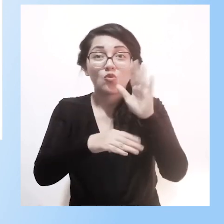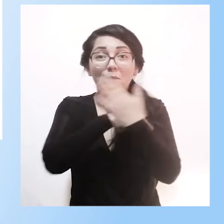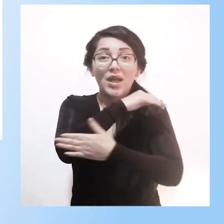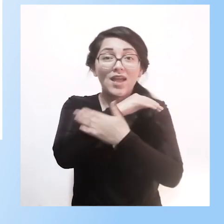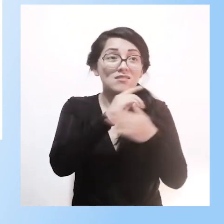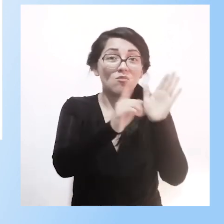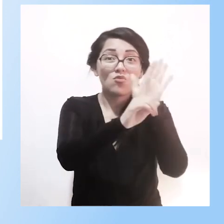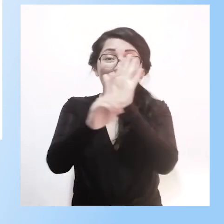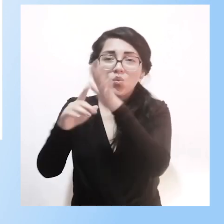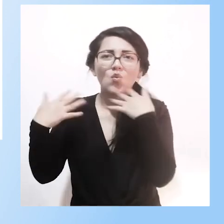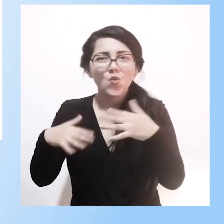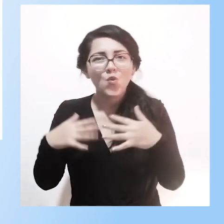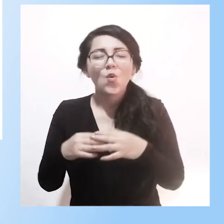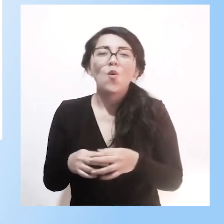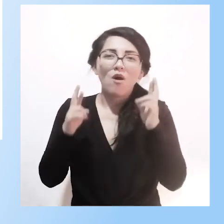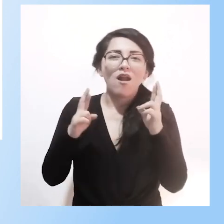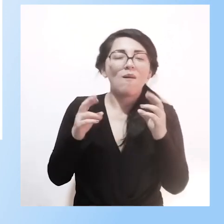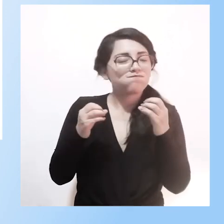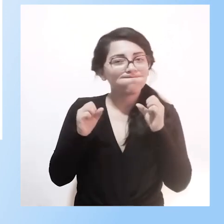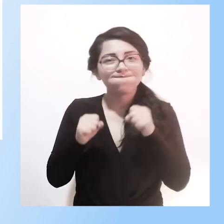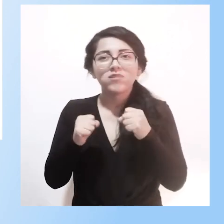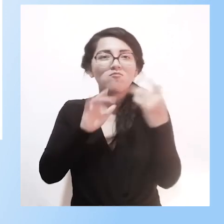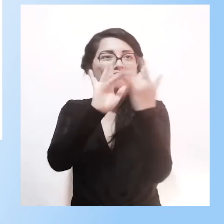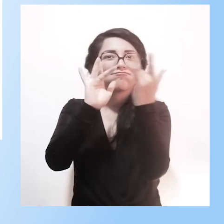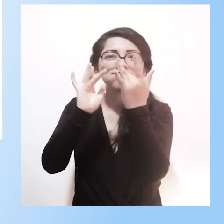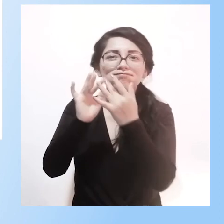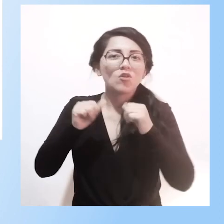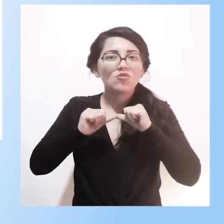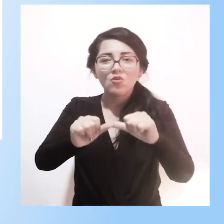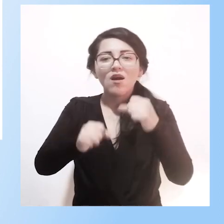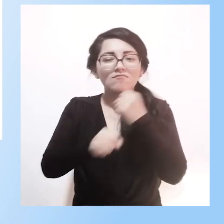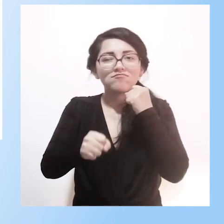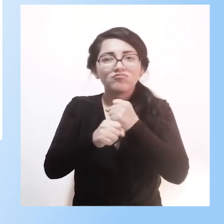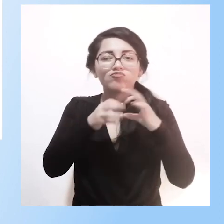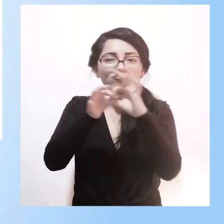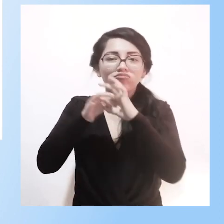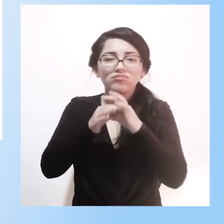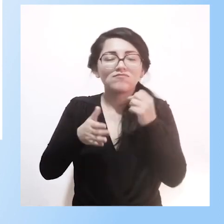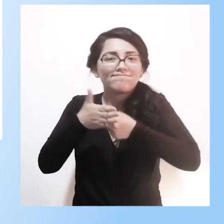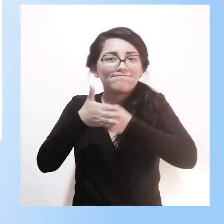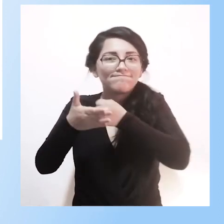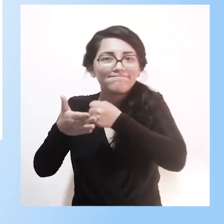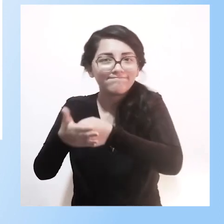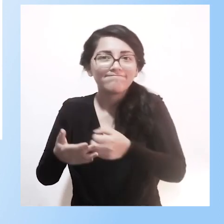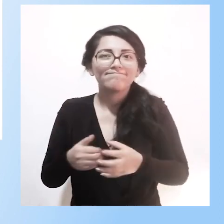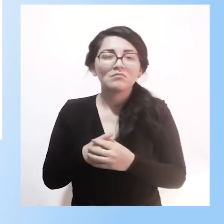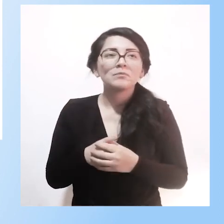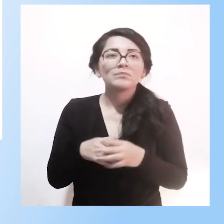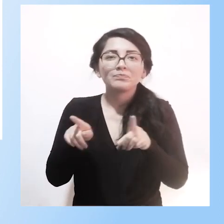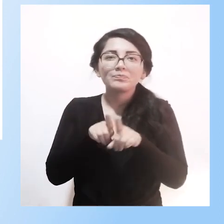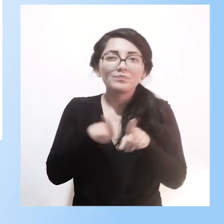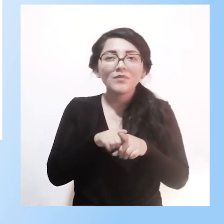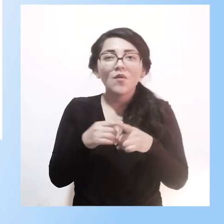más espacios de intercambio de aprendizajes y seguir mejorando nuestras líneas de acción nuestras prácticas educativas y estos